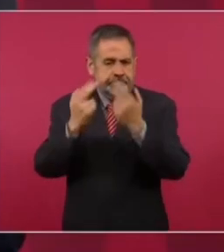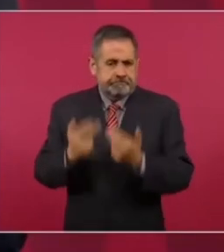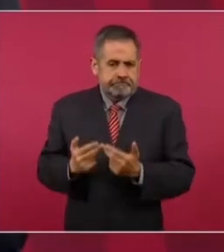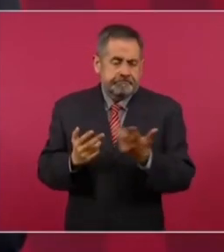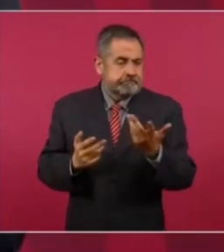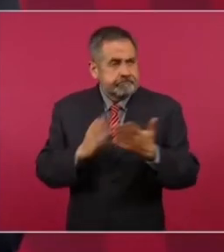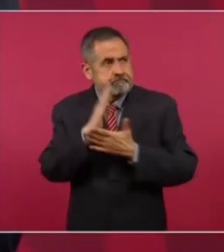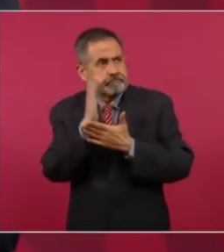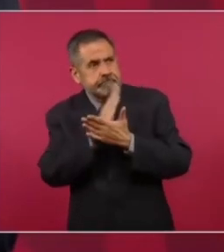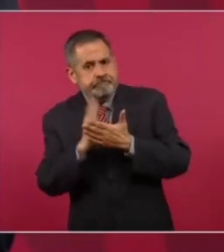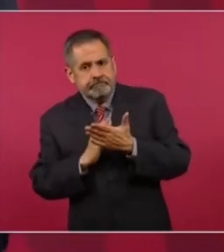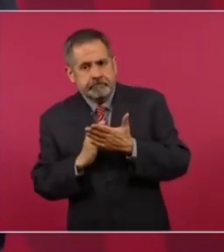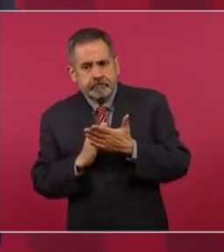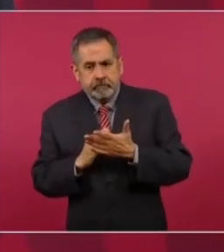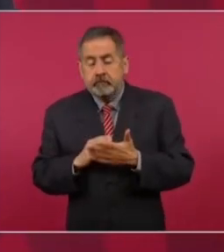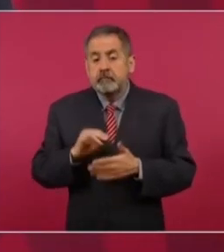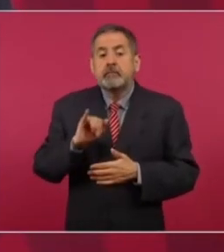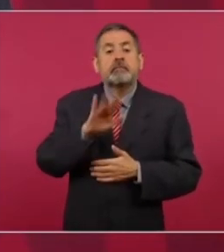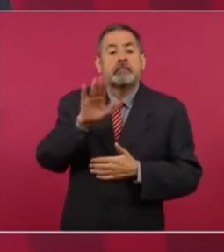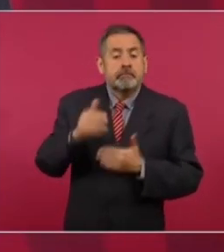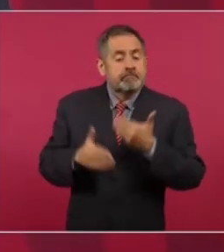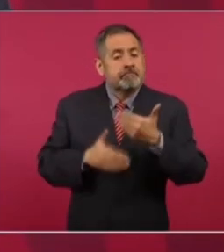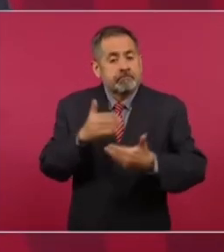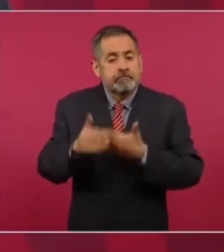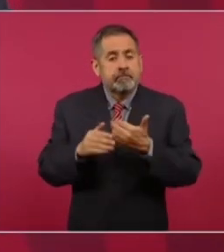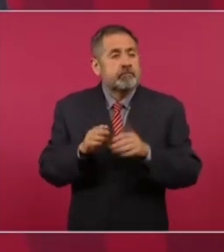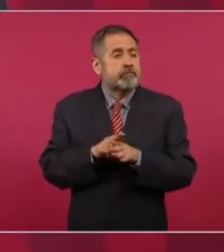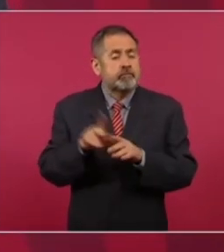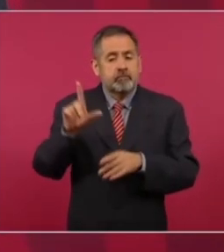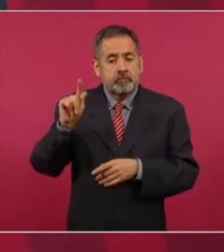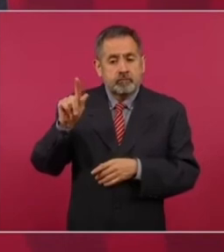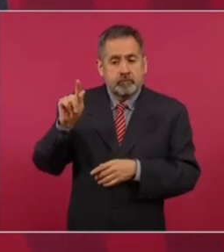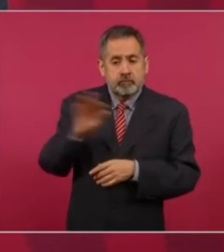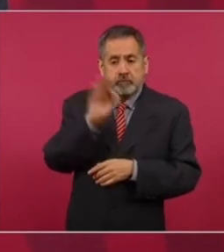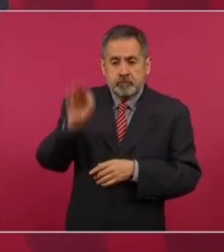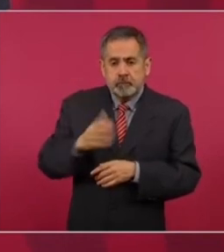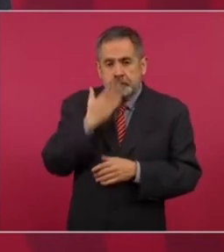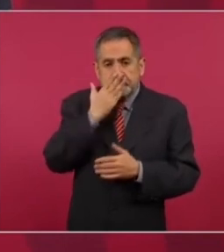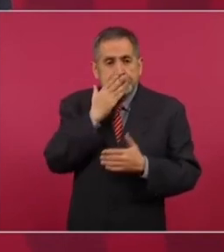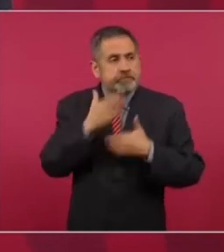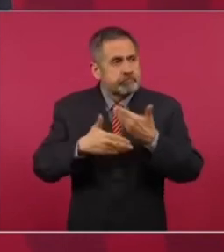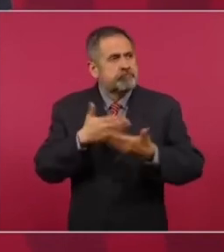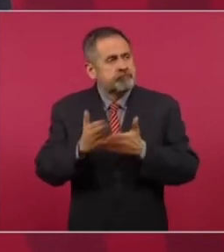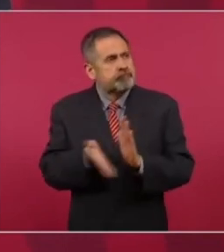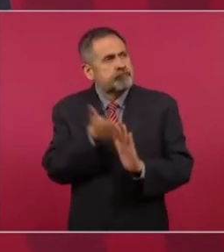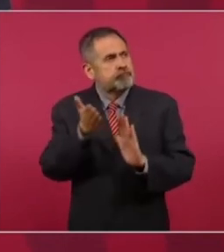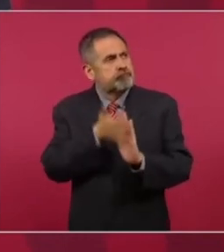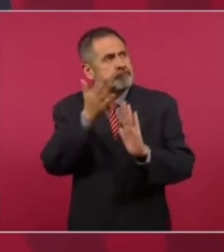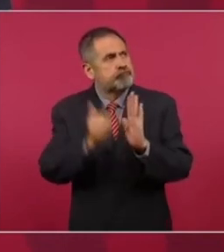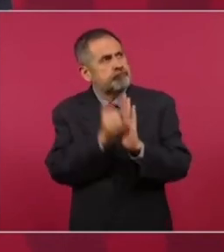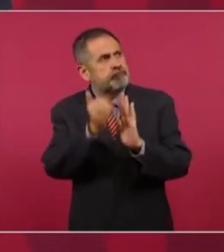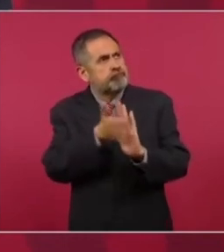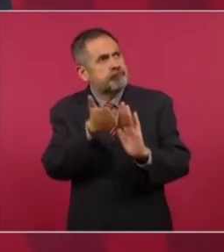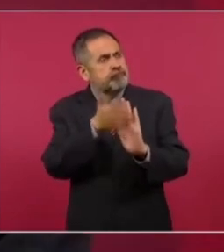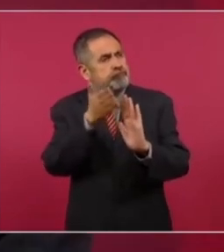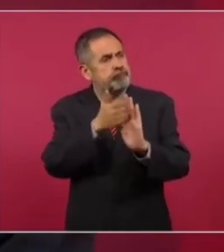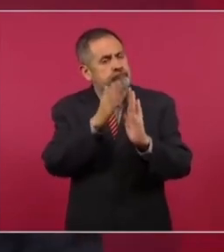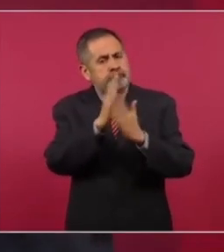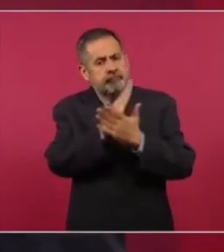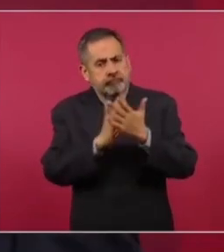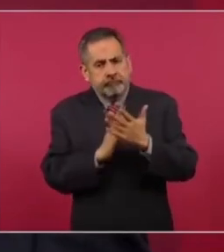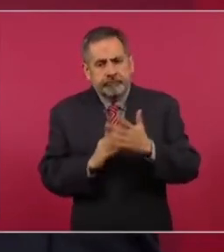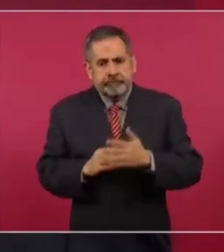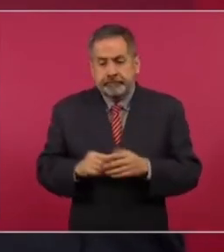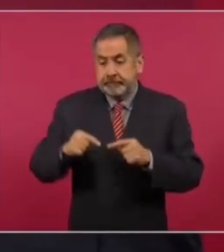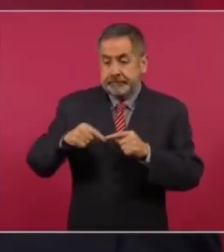llevaban un avance de alrededor del 70% en la obra no iban a